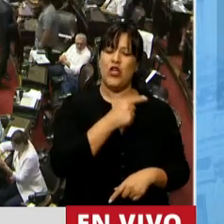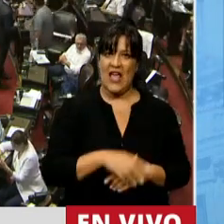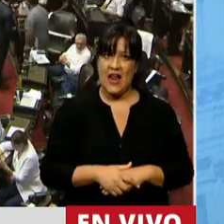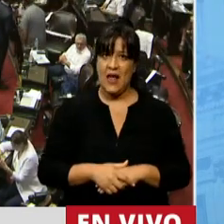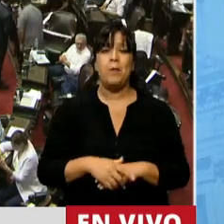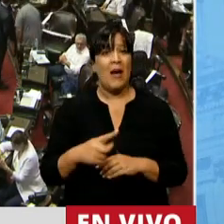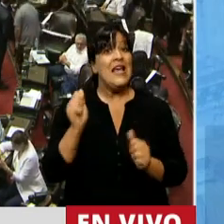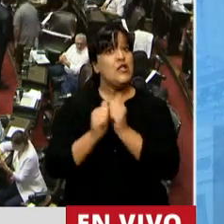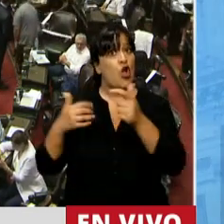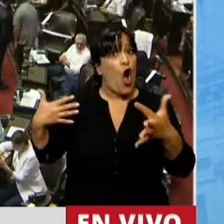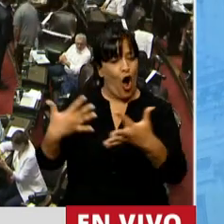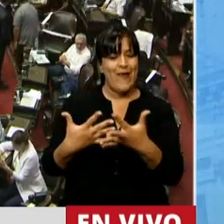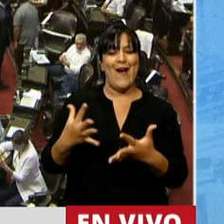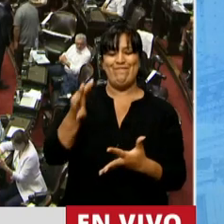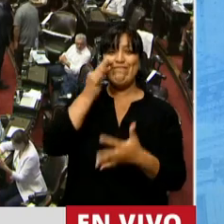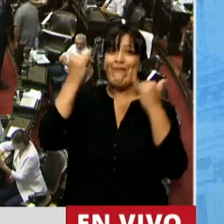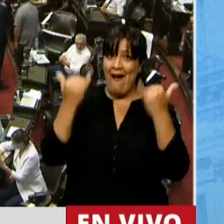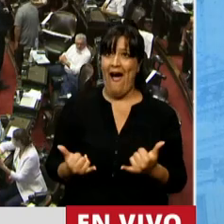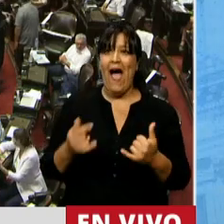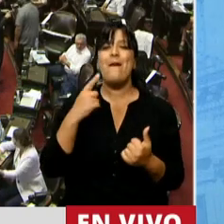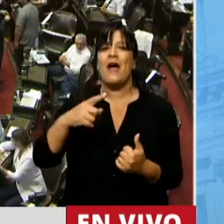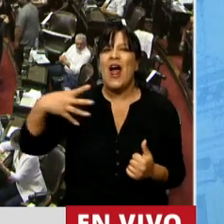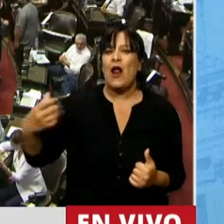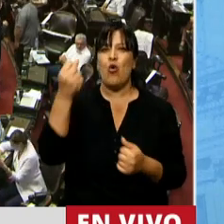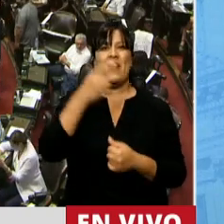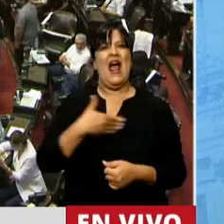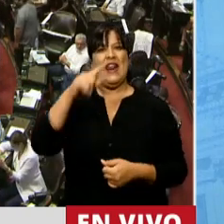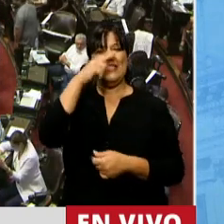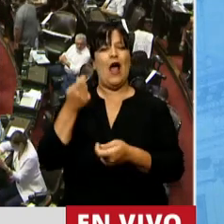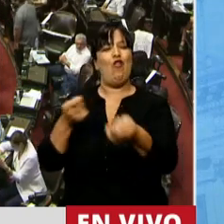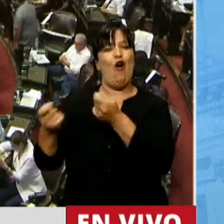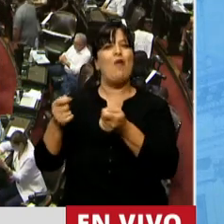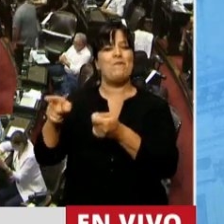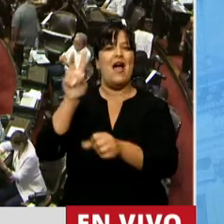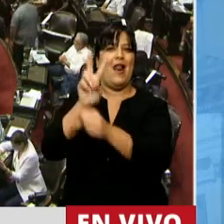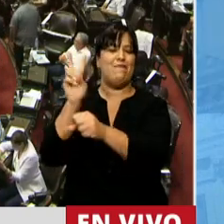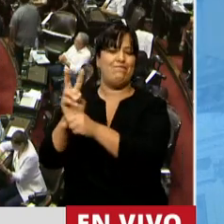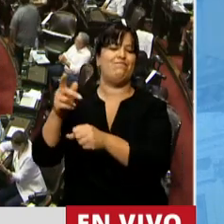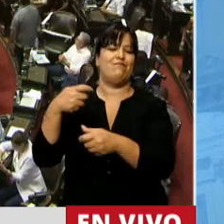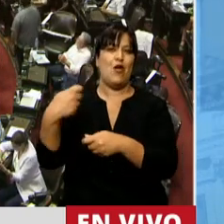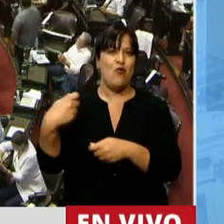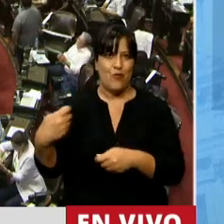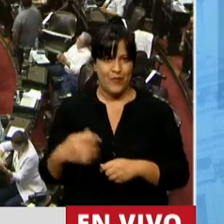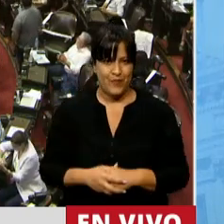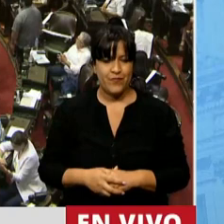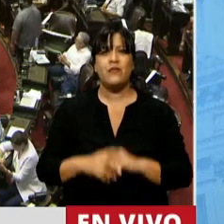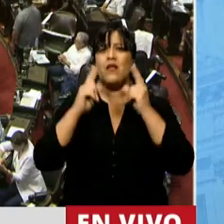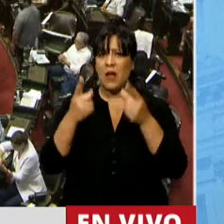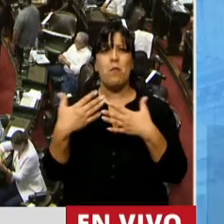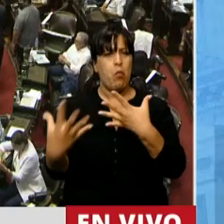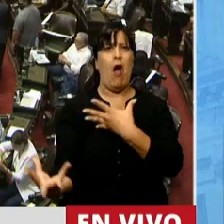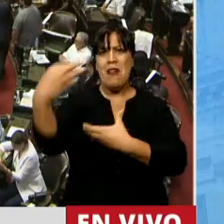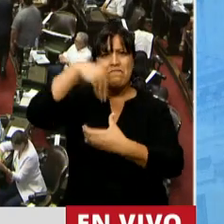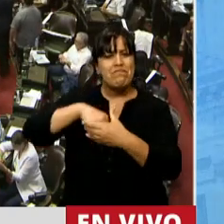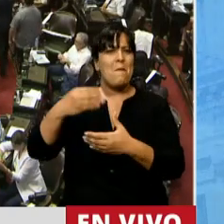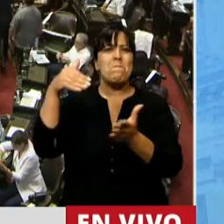demuestra que es posible recuperar para el Estado la administración de la seguridad social, que es posible incluir a millones de